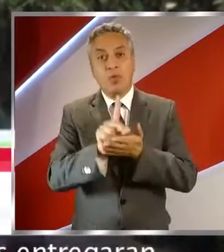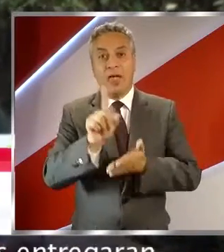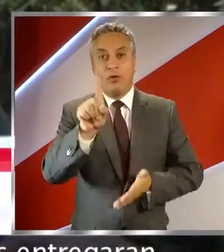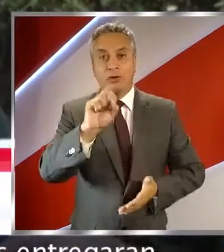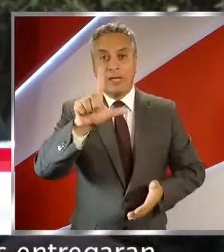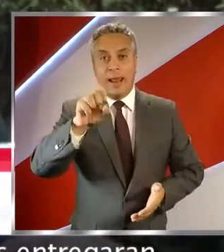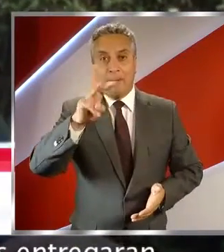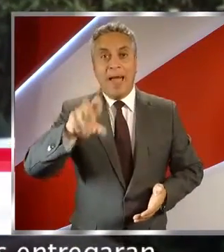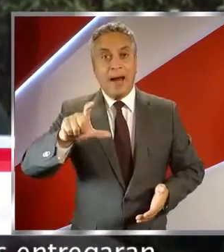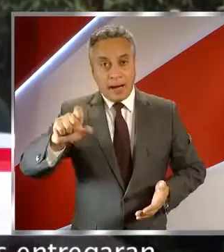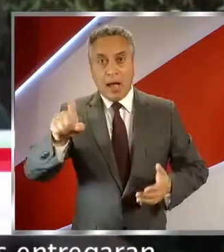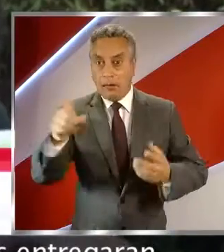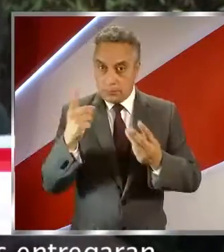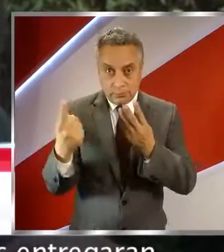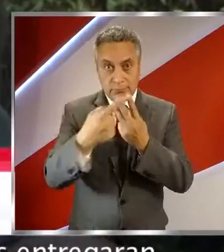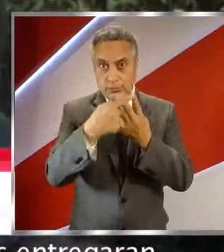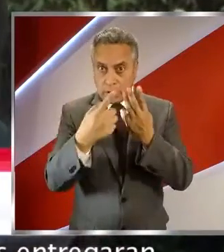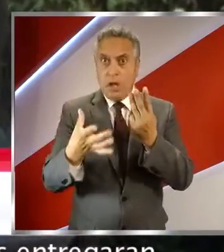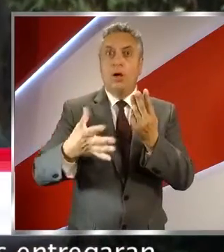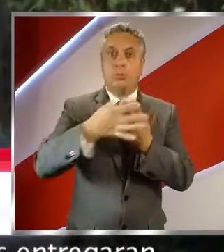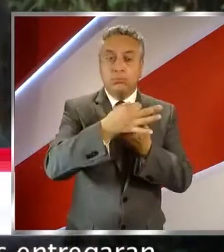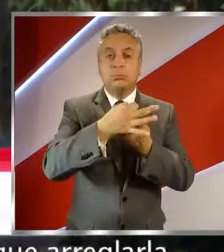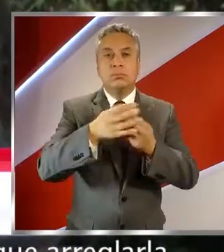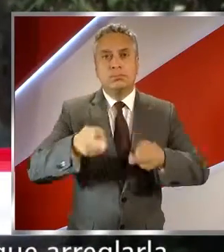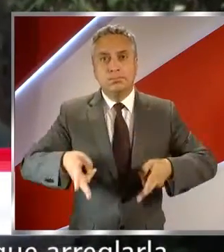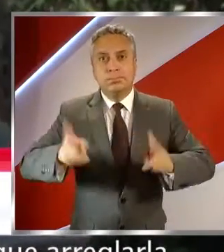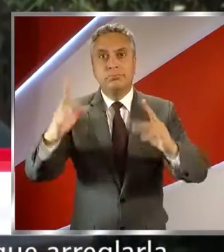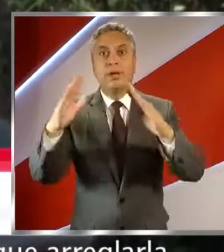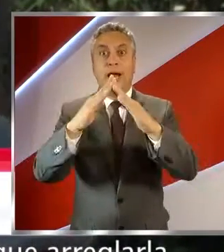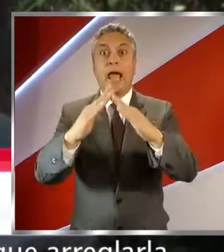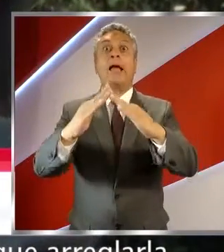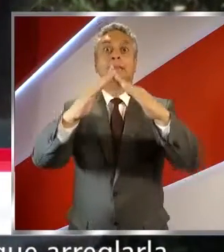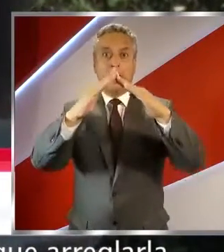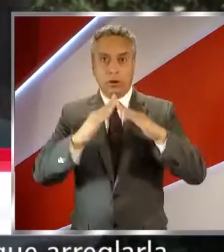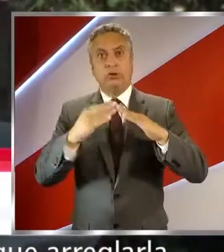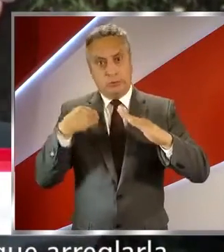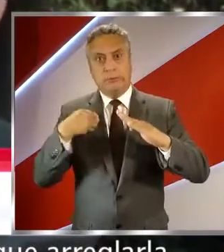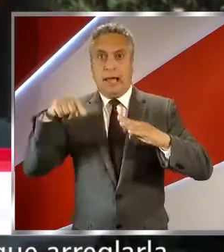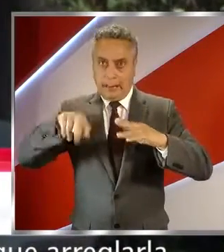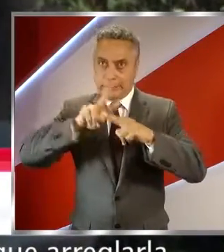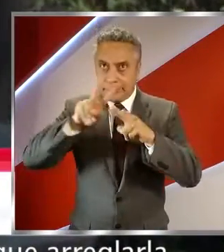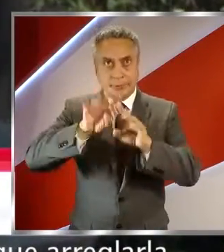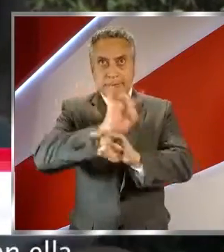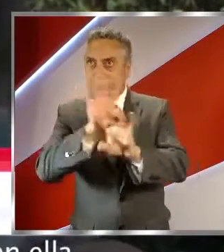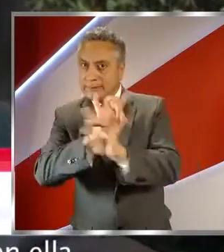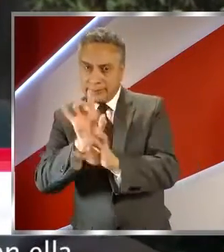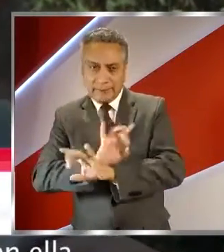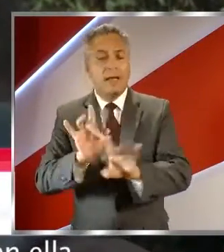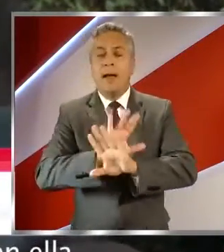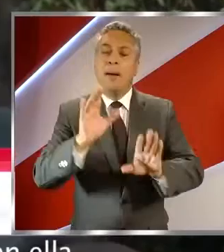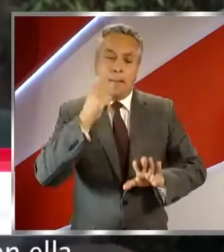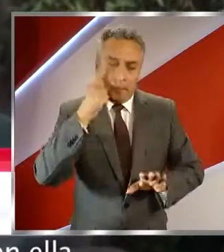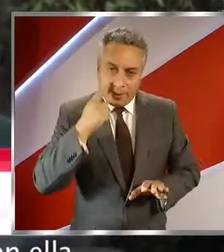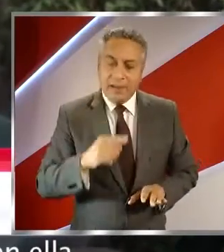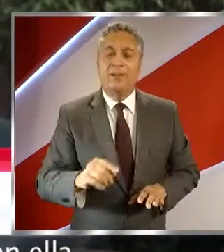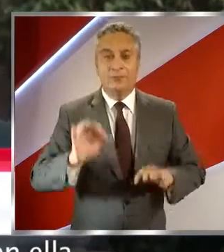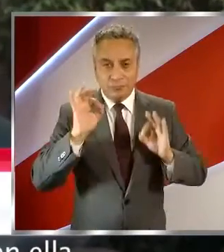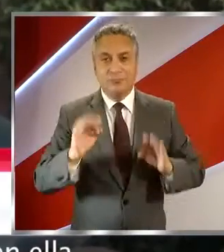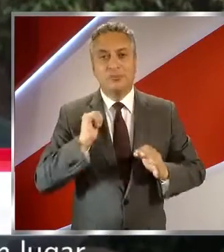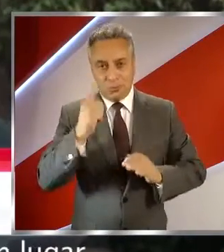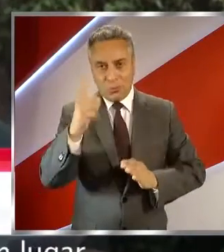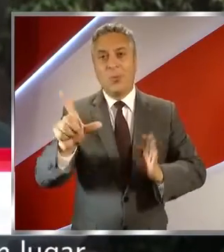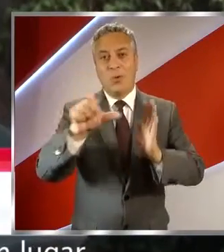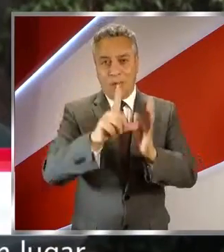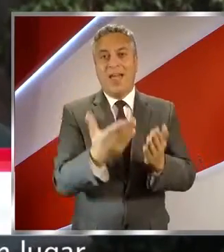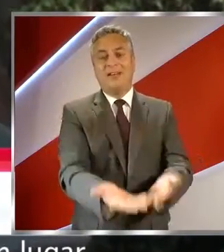se unieron y lograron que nos entregaran una casa preciosa, tenemos que arreglarla, tenemos que trabajar en ella, pero ya